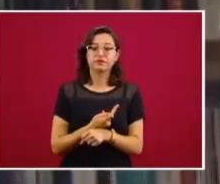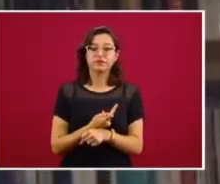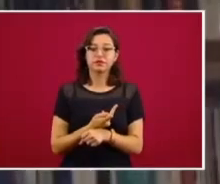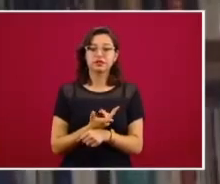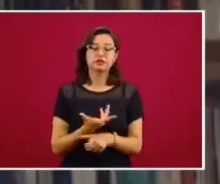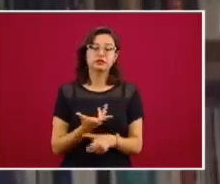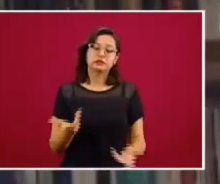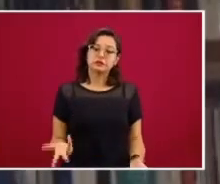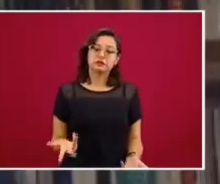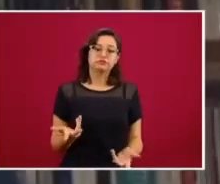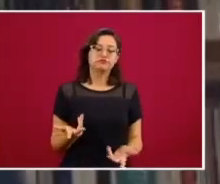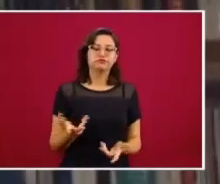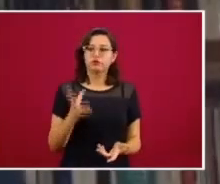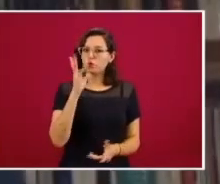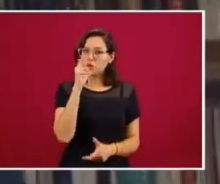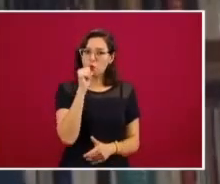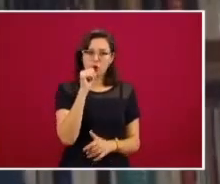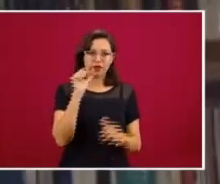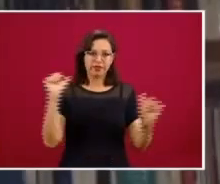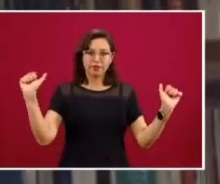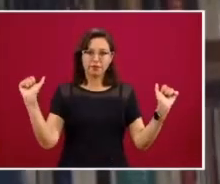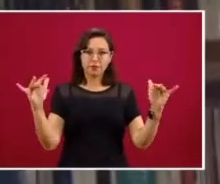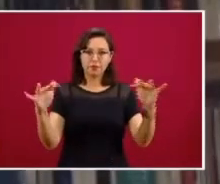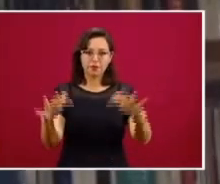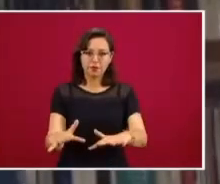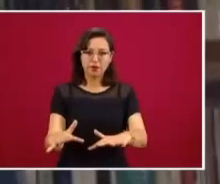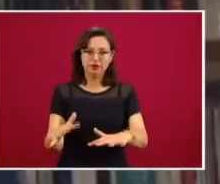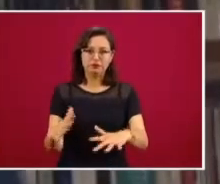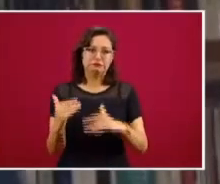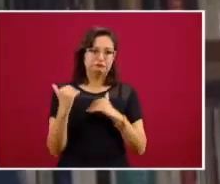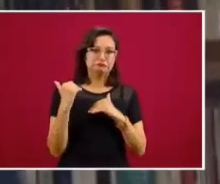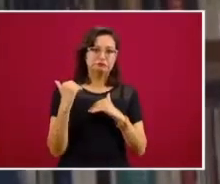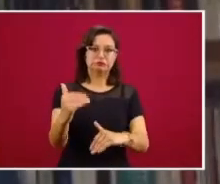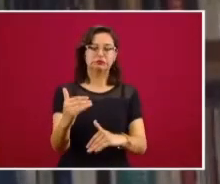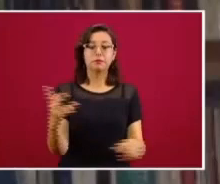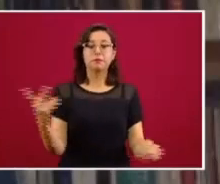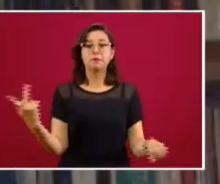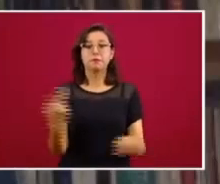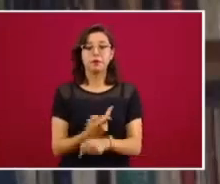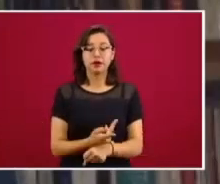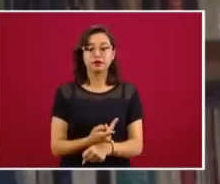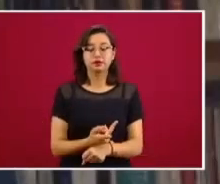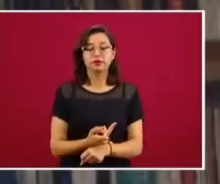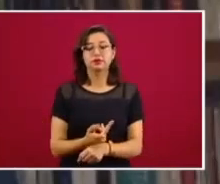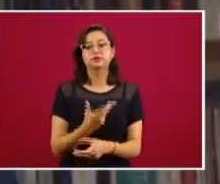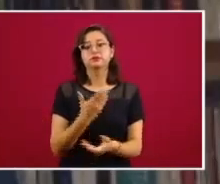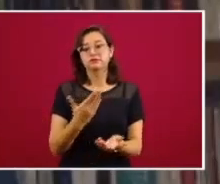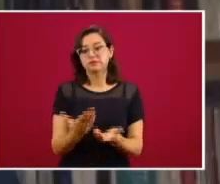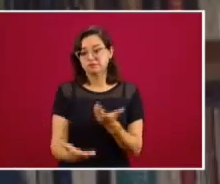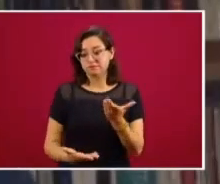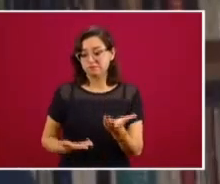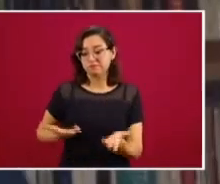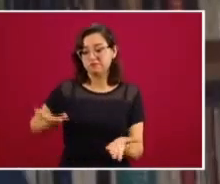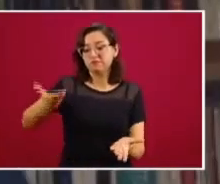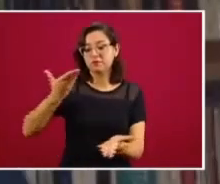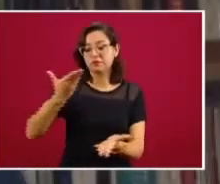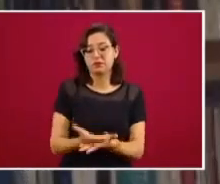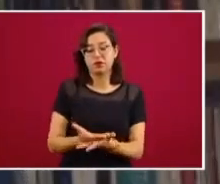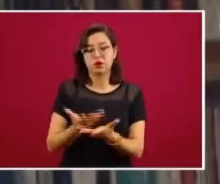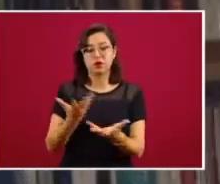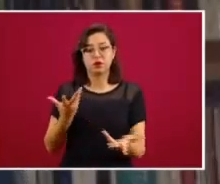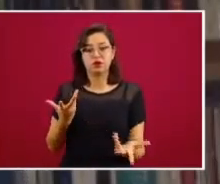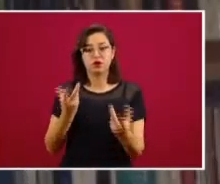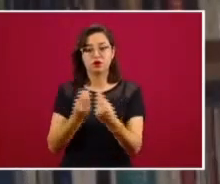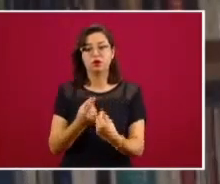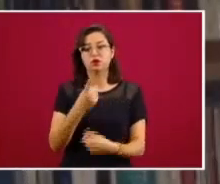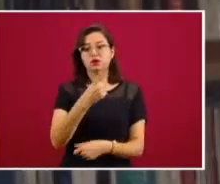limitaciones del caso, lo que procede ahora es que nuestra propuesta, que va copatrocinada por